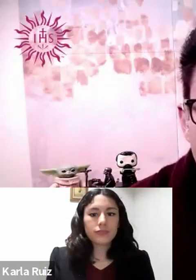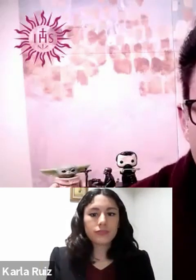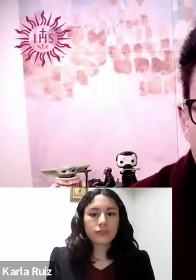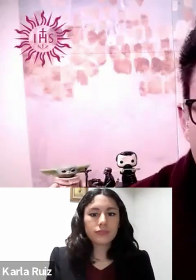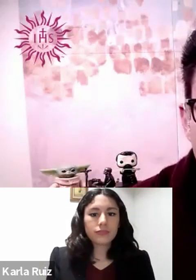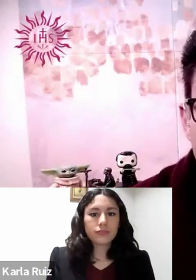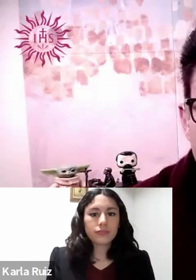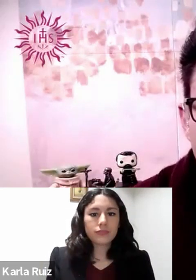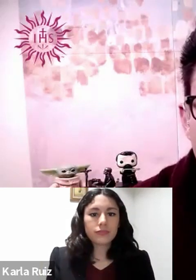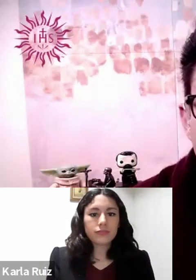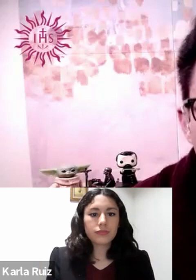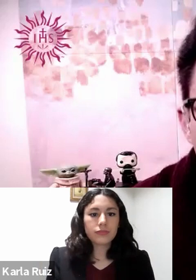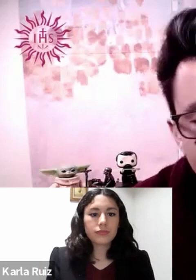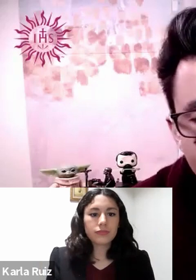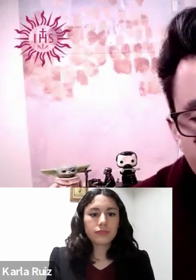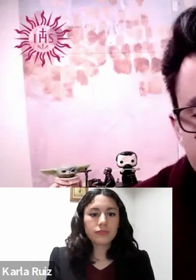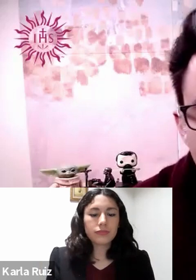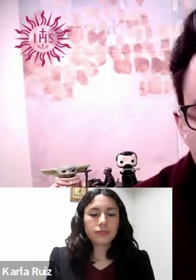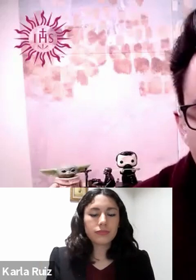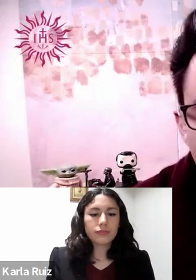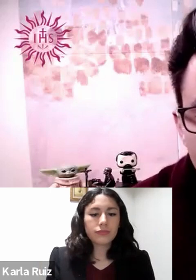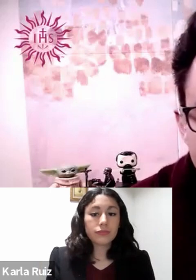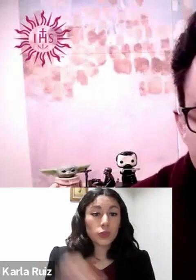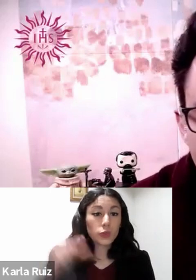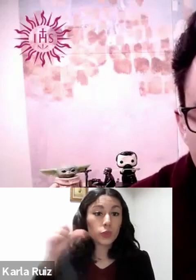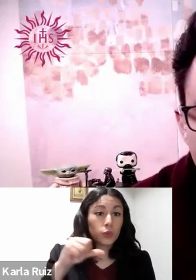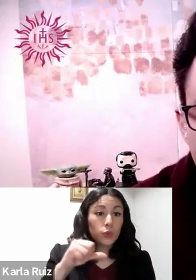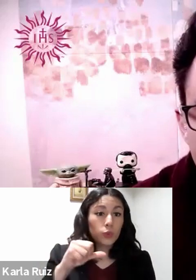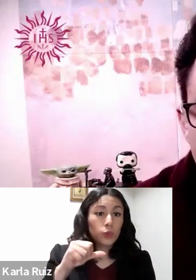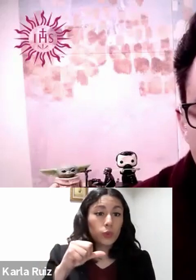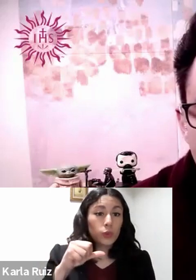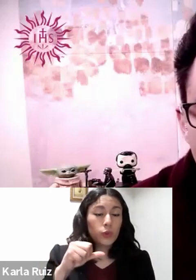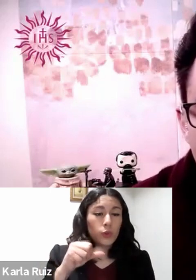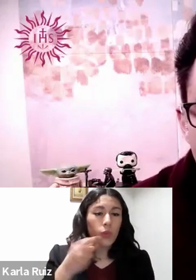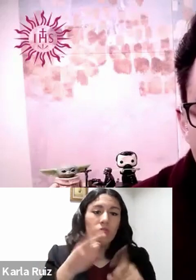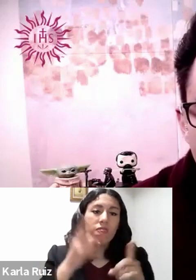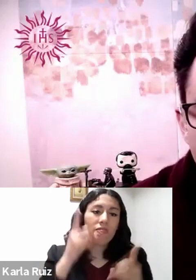un poco la dinámica del retiro, el día de hoy es un día un poco distinto,